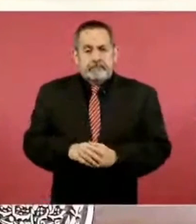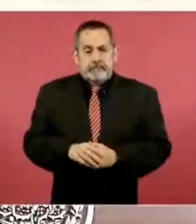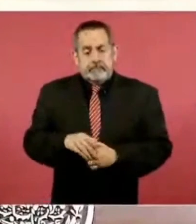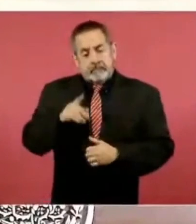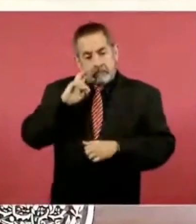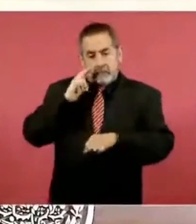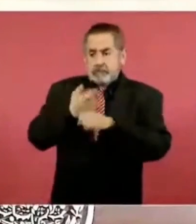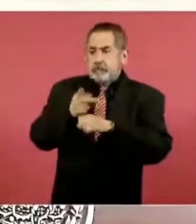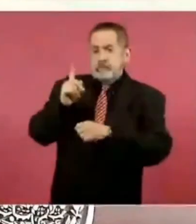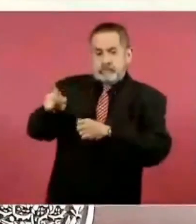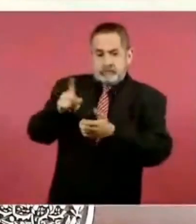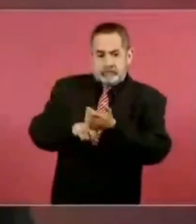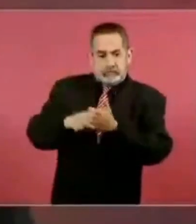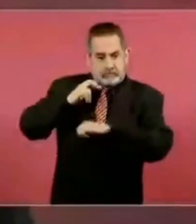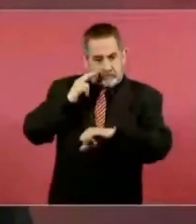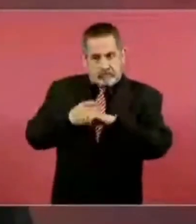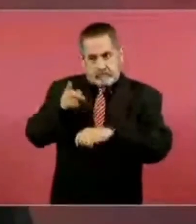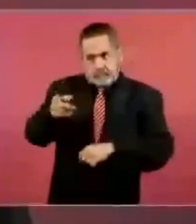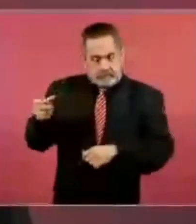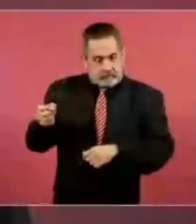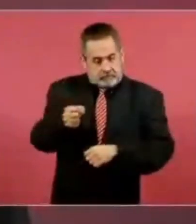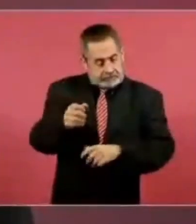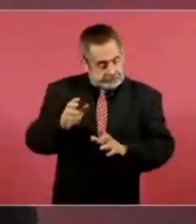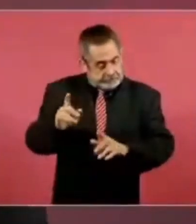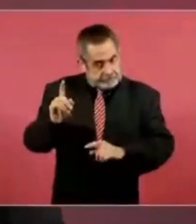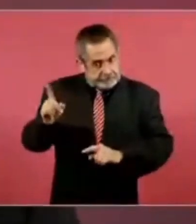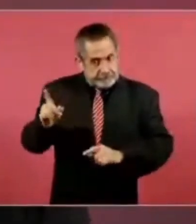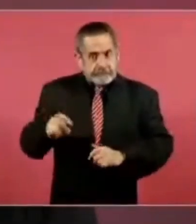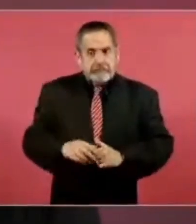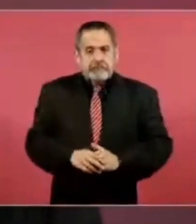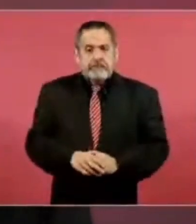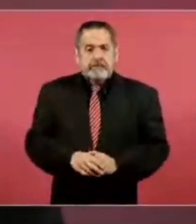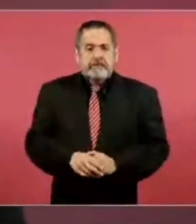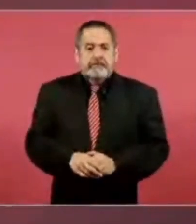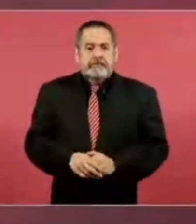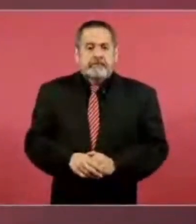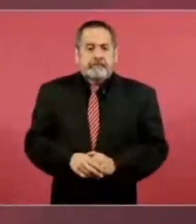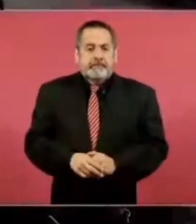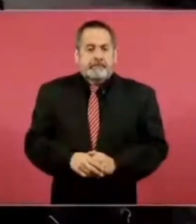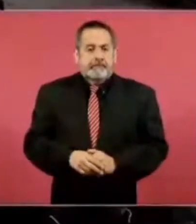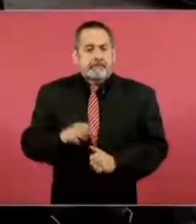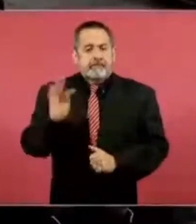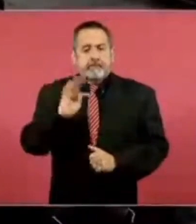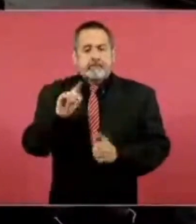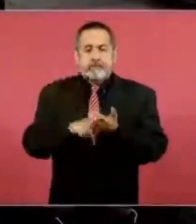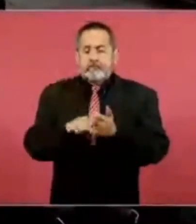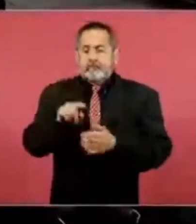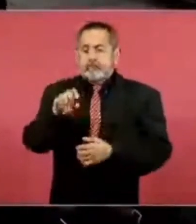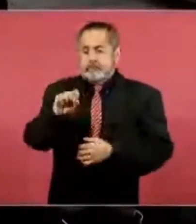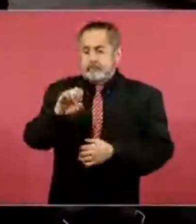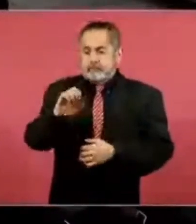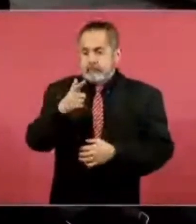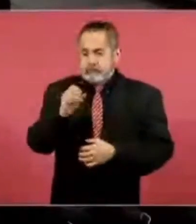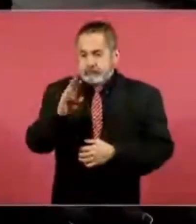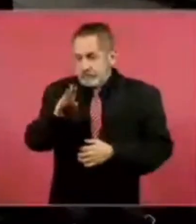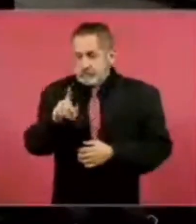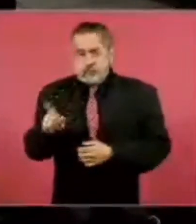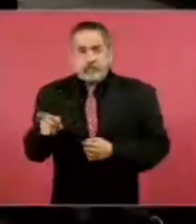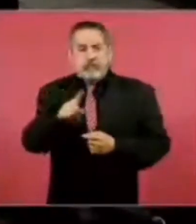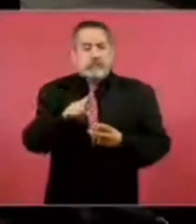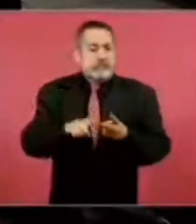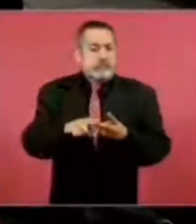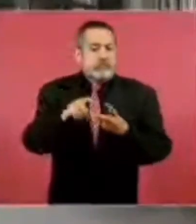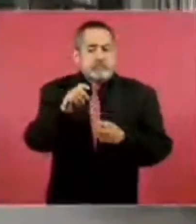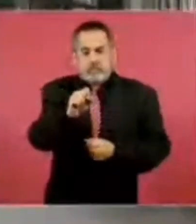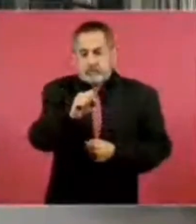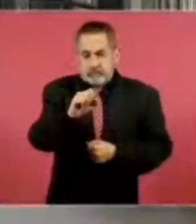responsabilidad. Porque si fuese en la Secretaría de Gobernación o en Seguridad